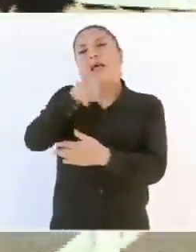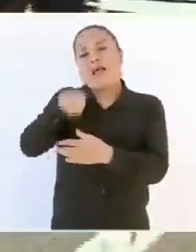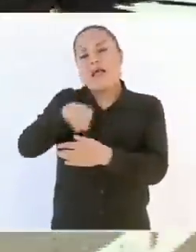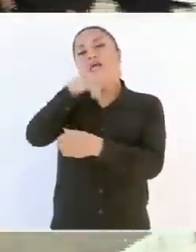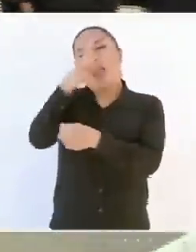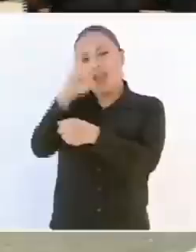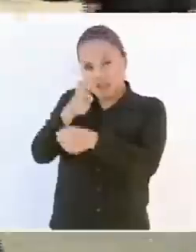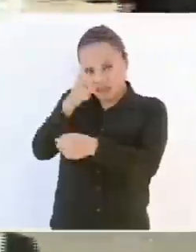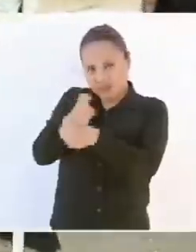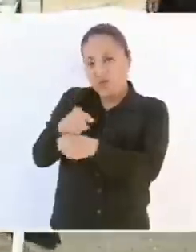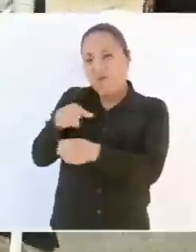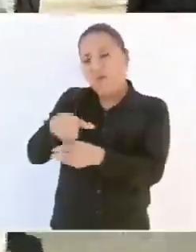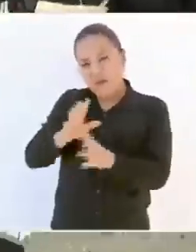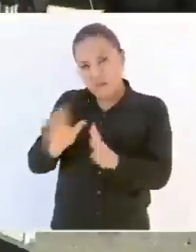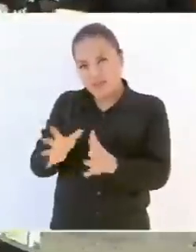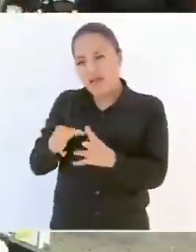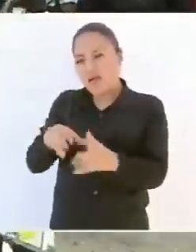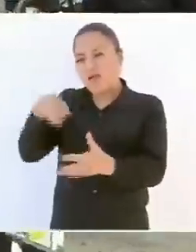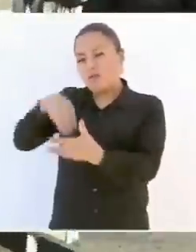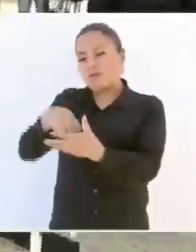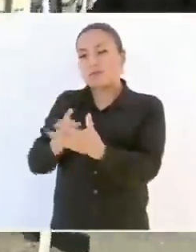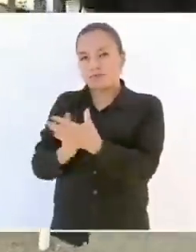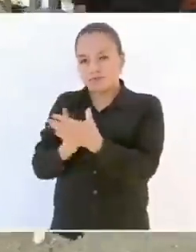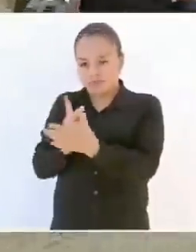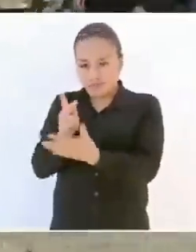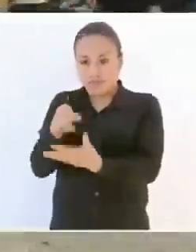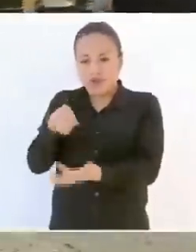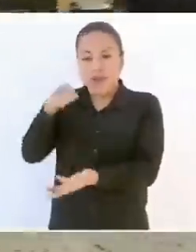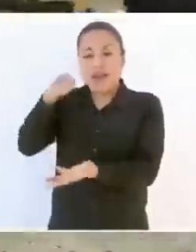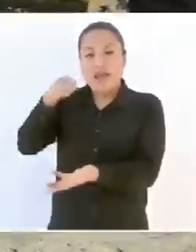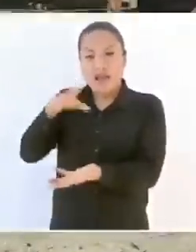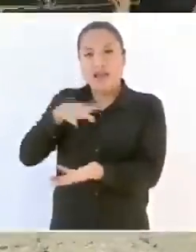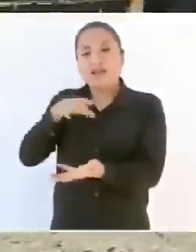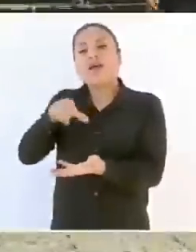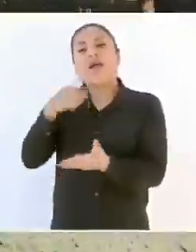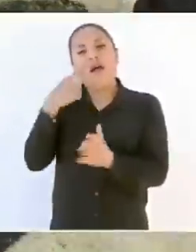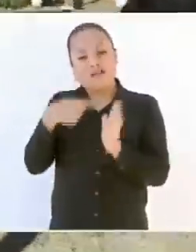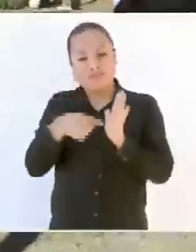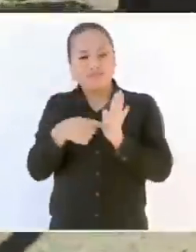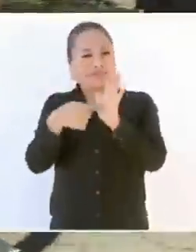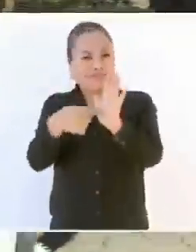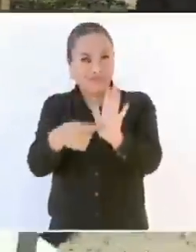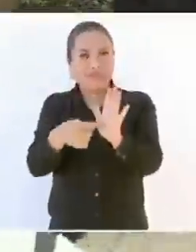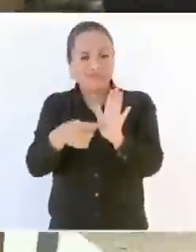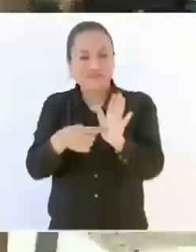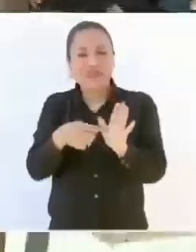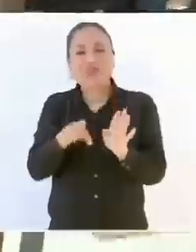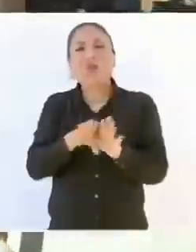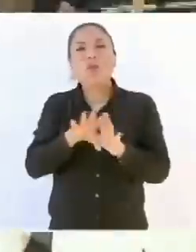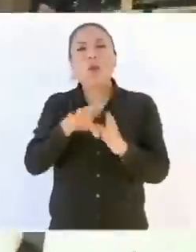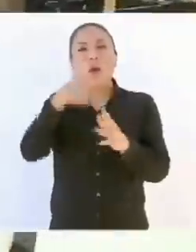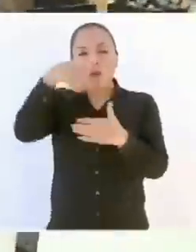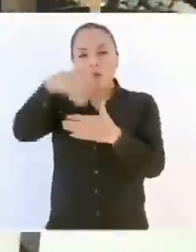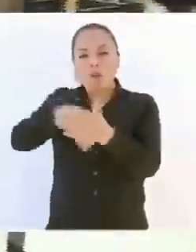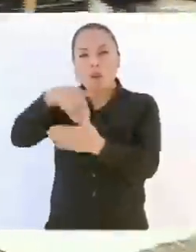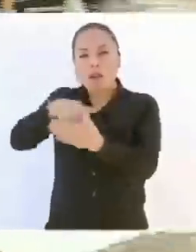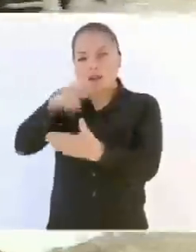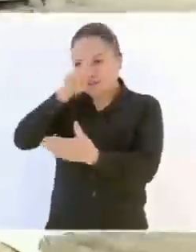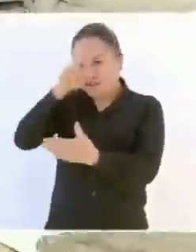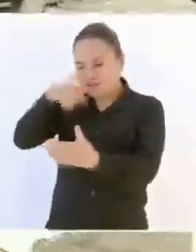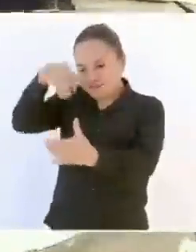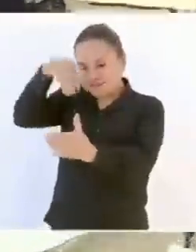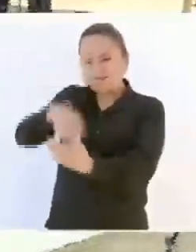digamos por así decir Y estamos teniendo los resultados que ahorita a continuación van a ver ya embolsados Tenemos otro